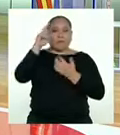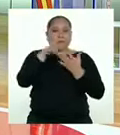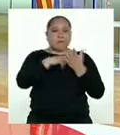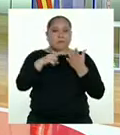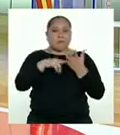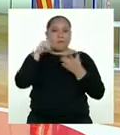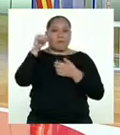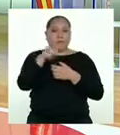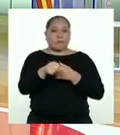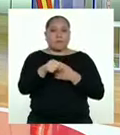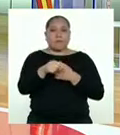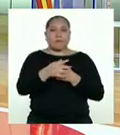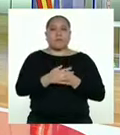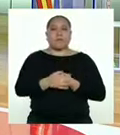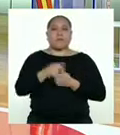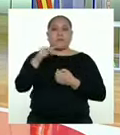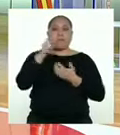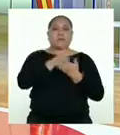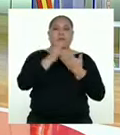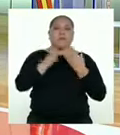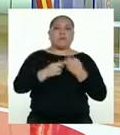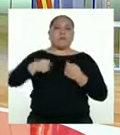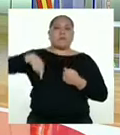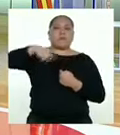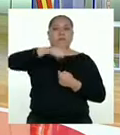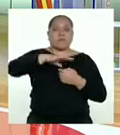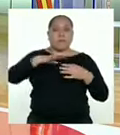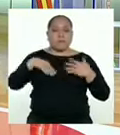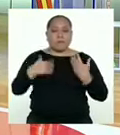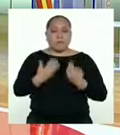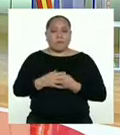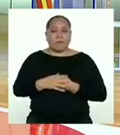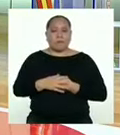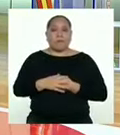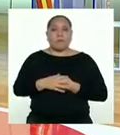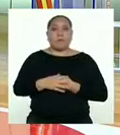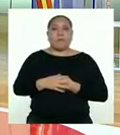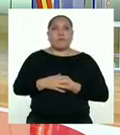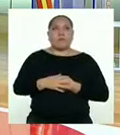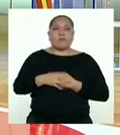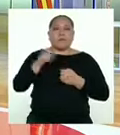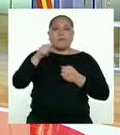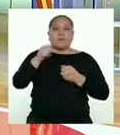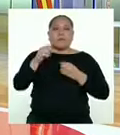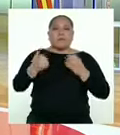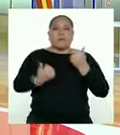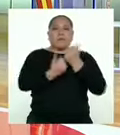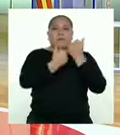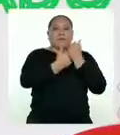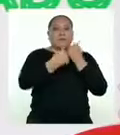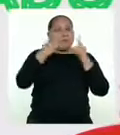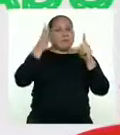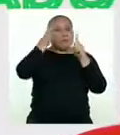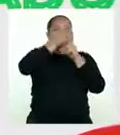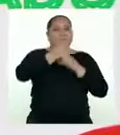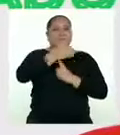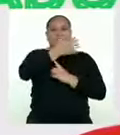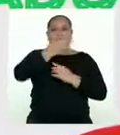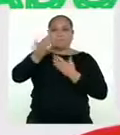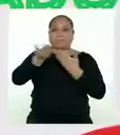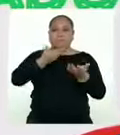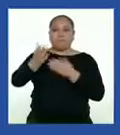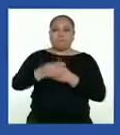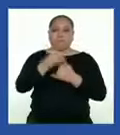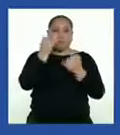este texto en este programa. Que nosotros podamos contribuir en el logro de una mejor convivencia. Tenemos